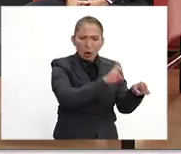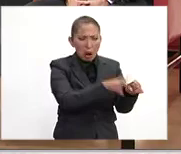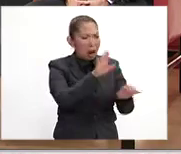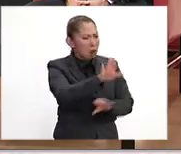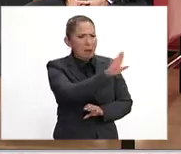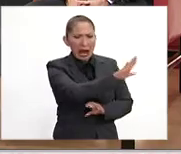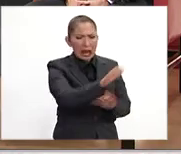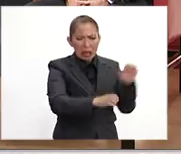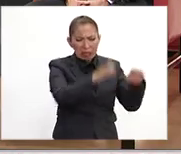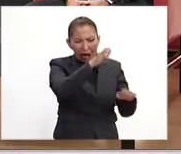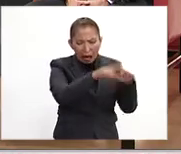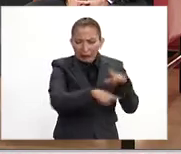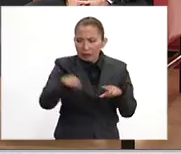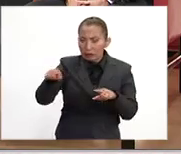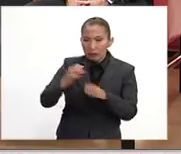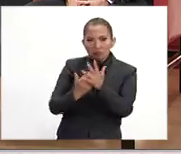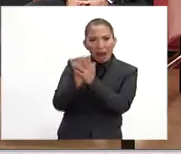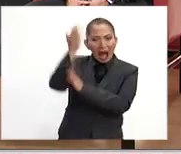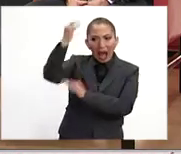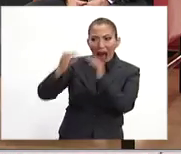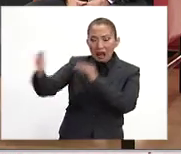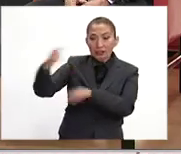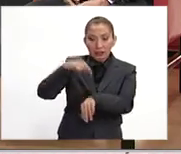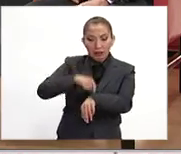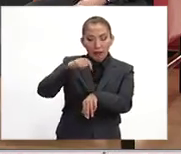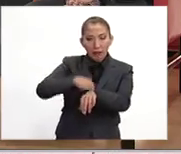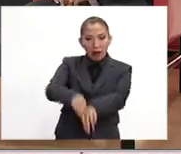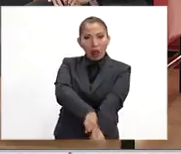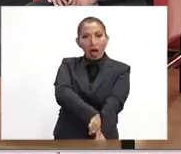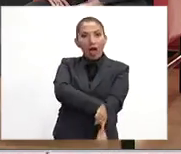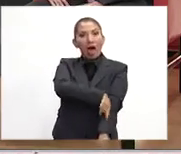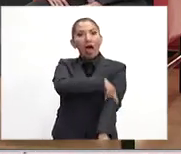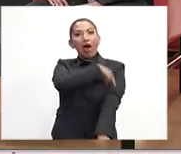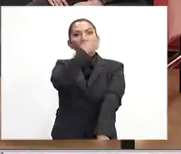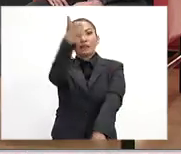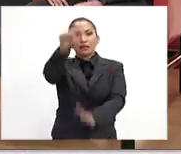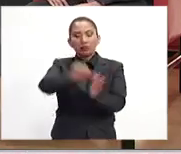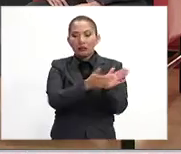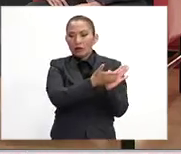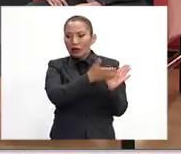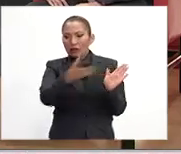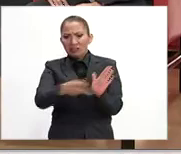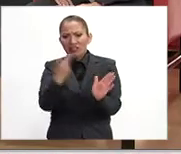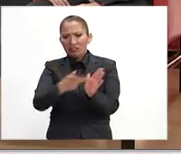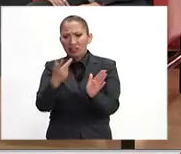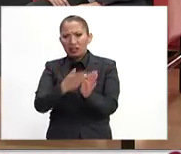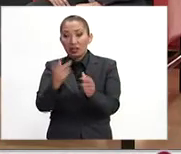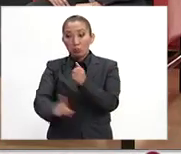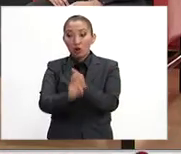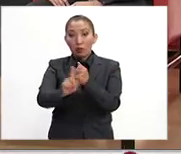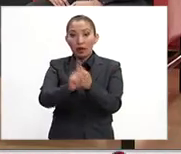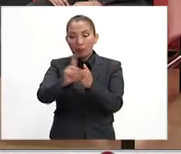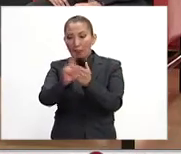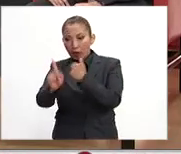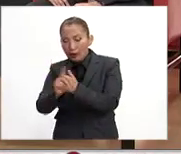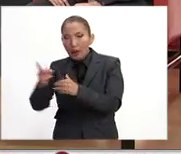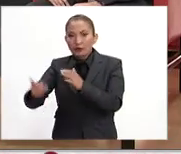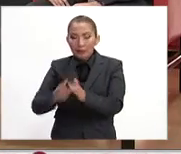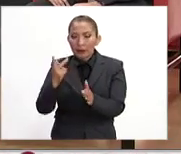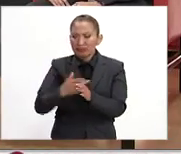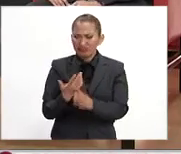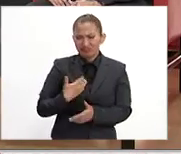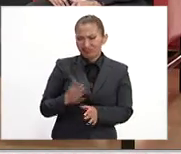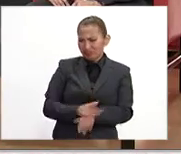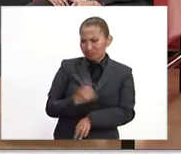compañeros de la edad, que perdura en el tiempo, o sea, durante más de seis meses, que lo mete en problemas, que no se